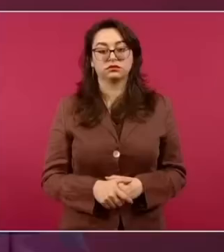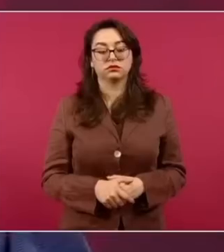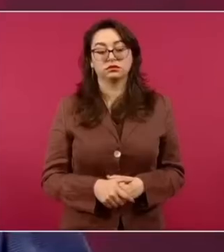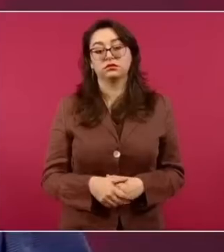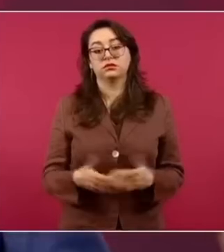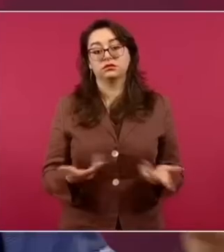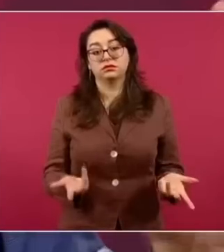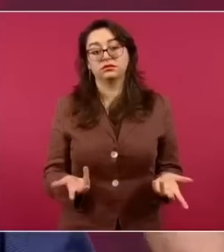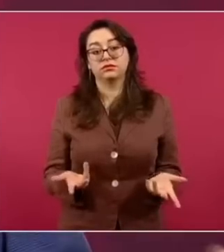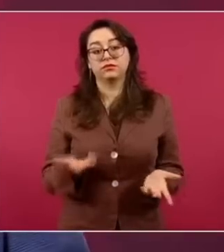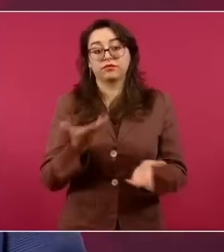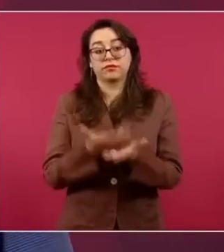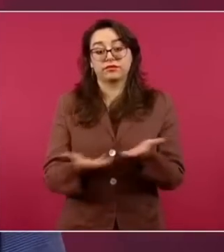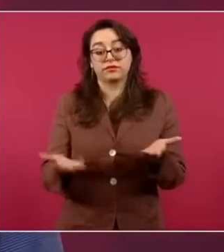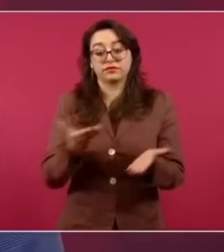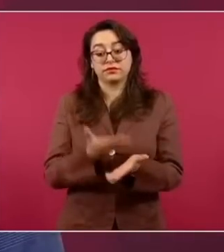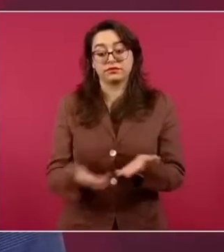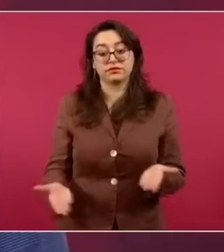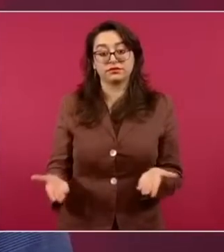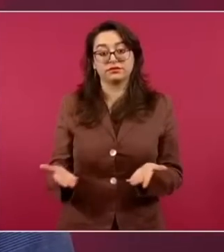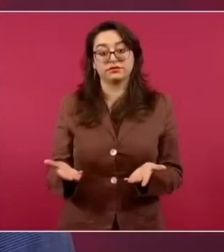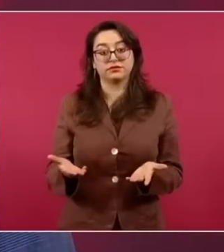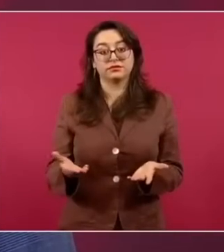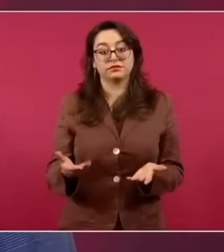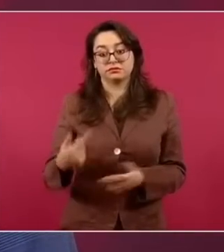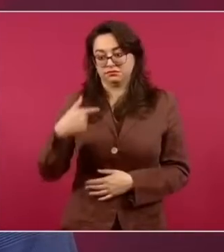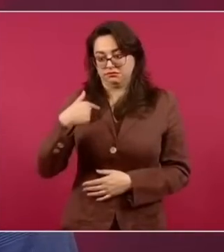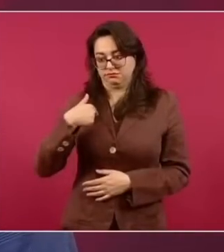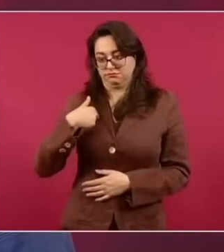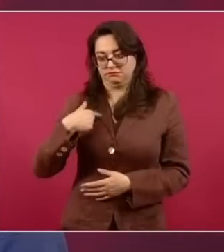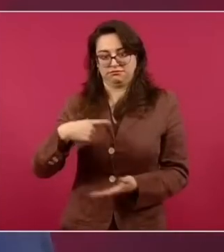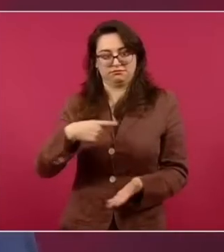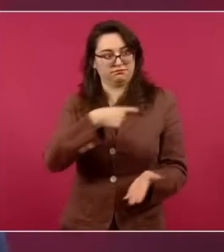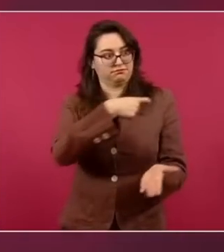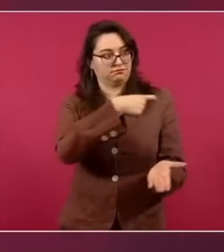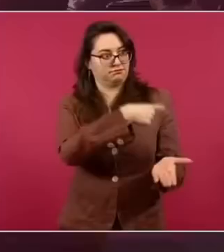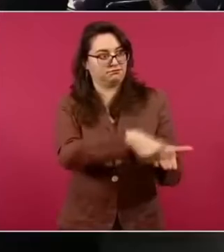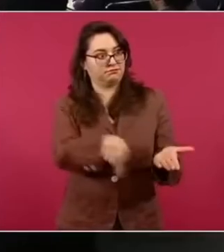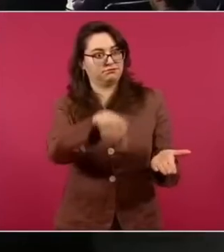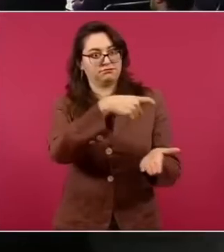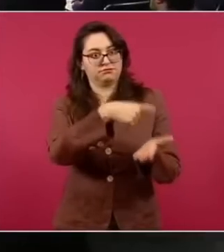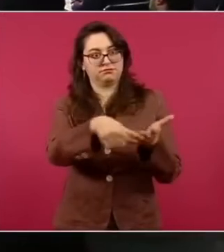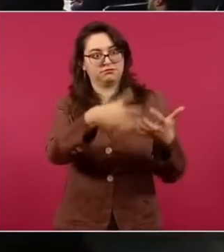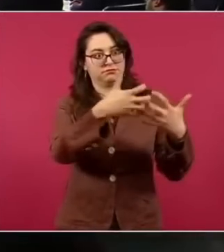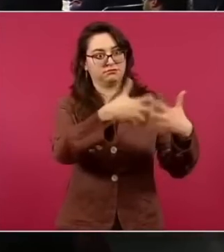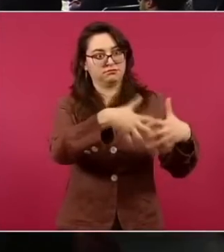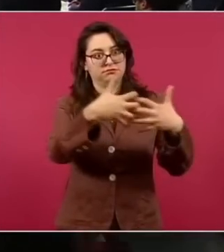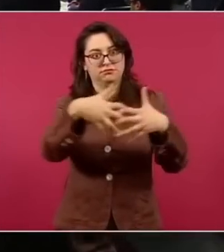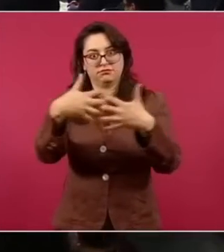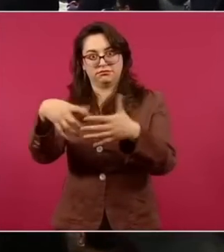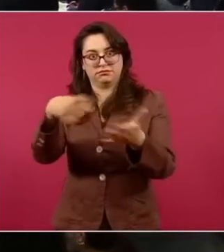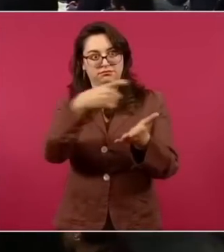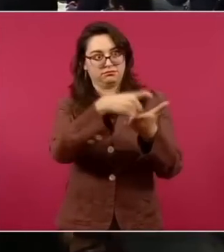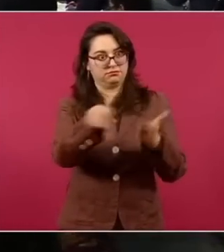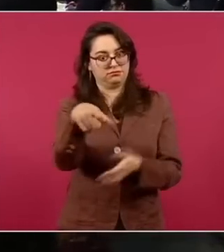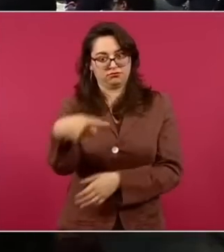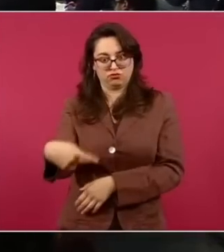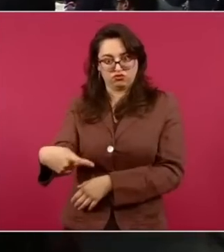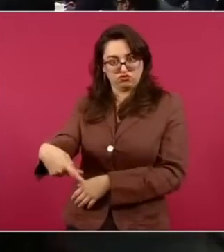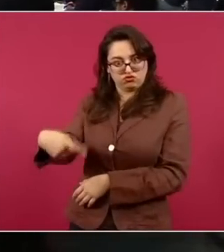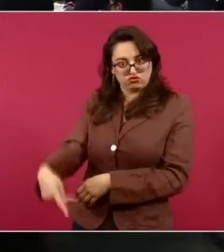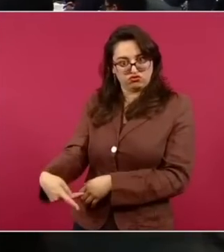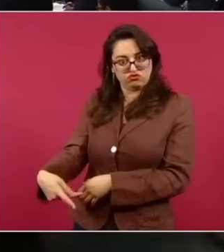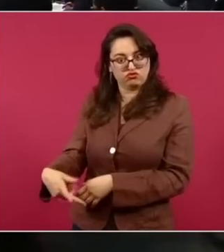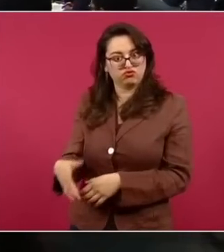tomemos en cuenta que estas plantas las